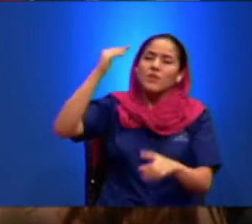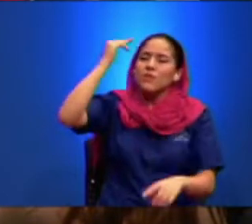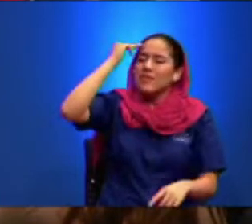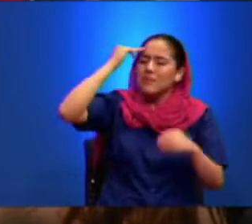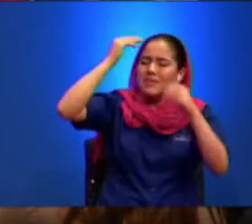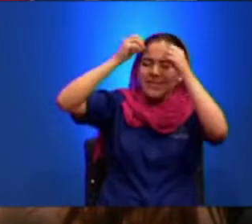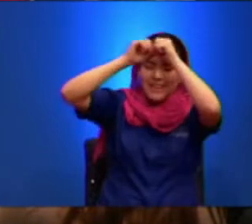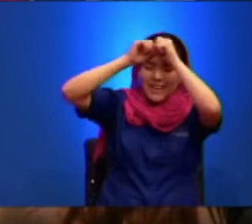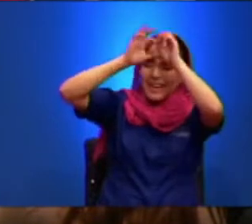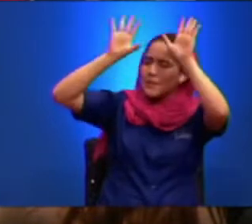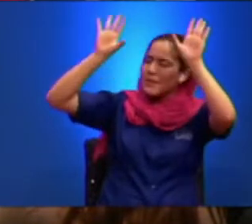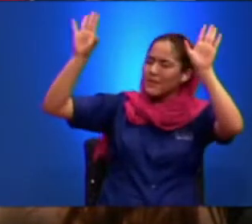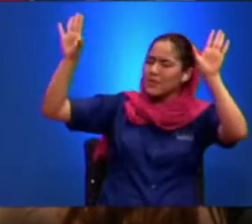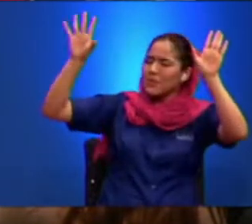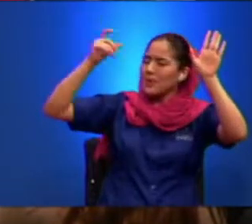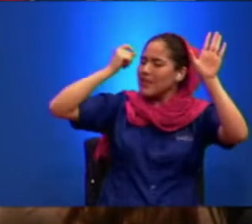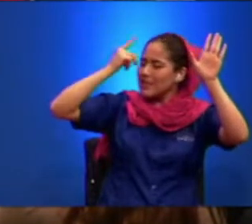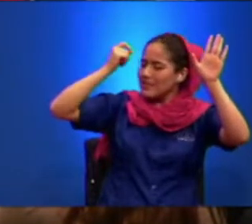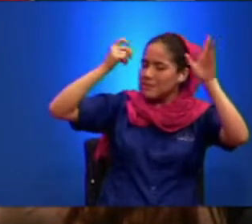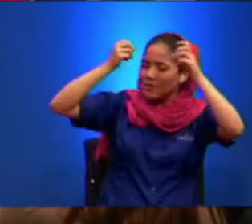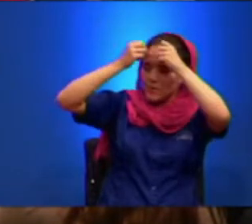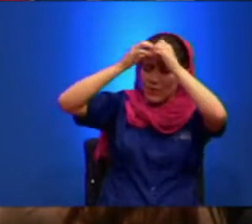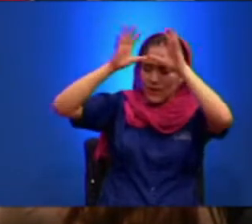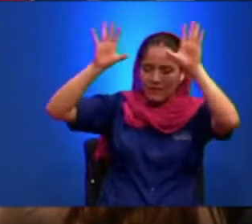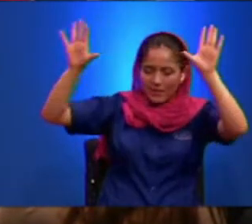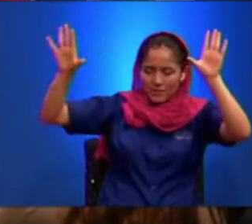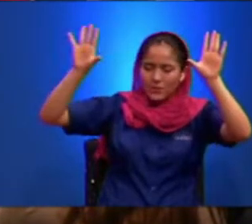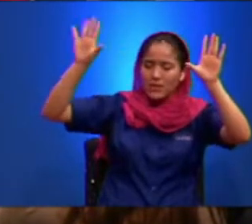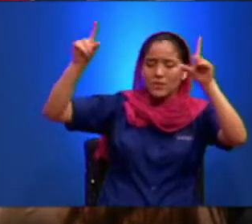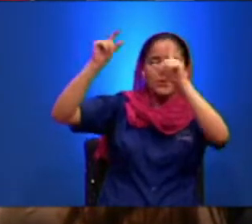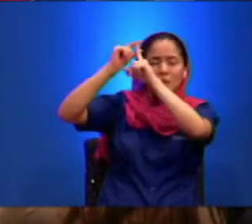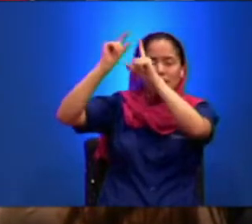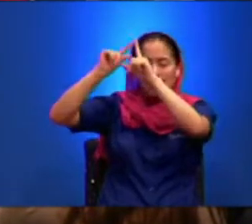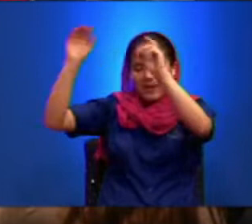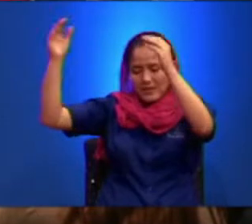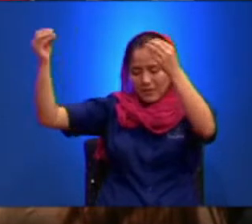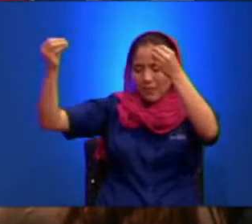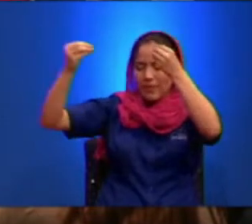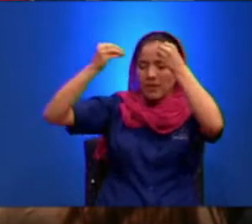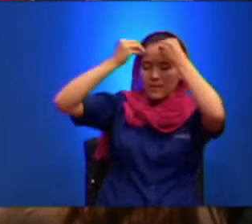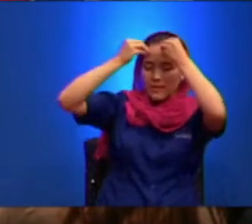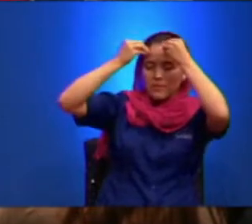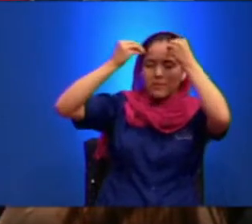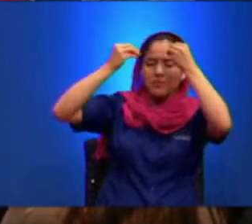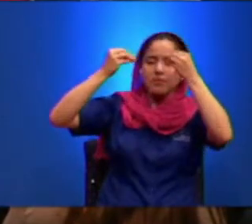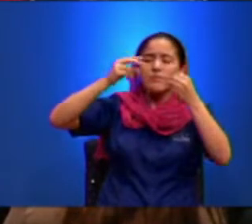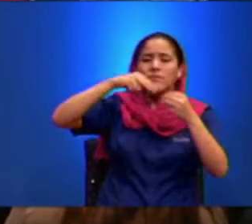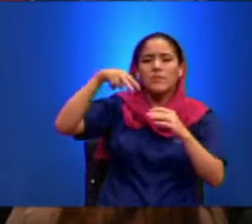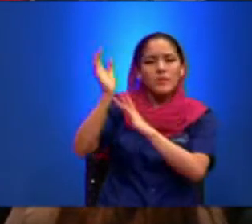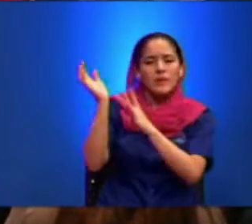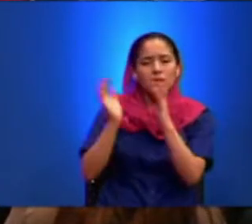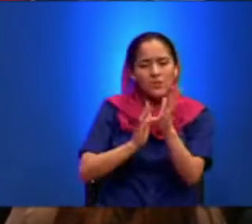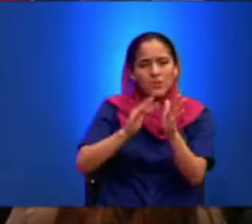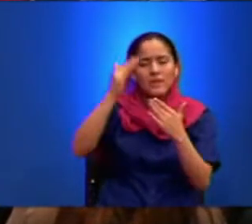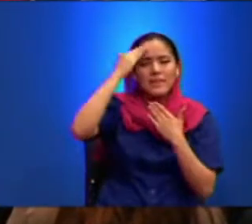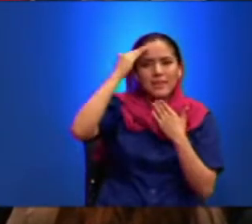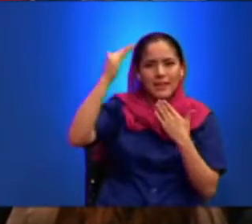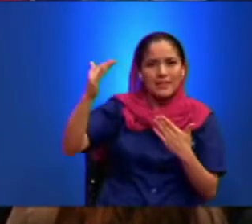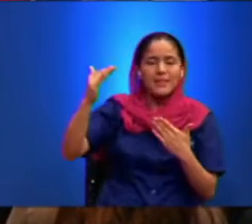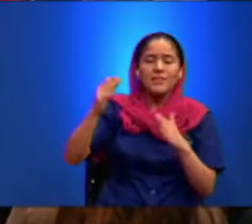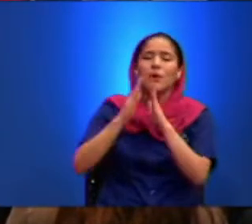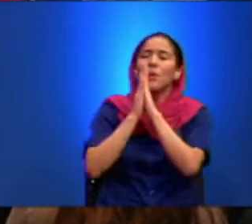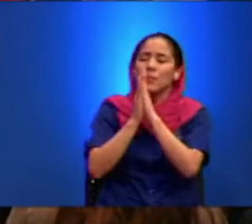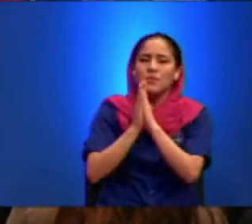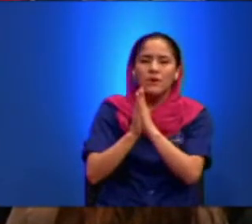mente, nuestro entendimiento y las palabras tuyas Señor En el nombre de Jesús, gracias de antemano, háblanos,